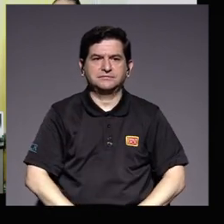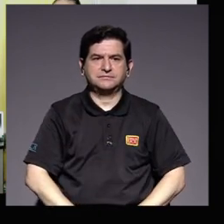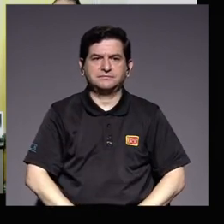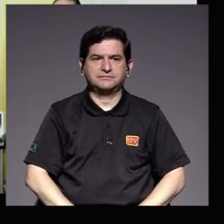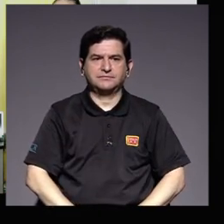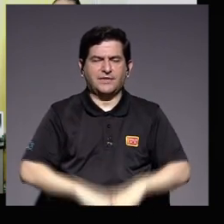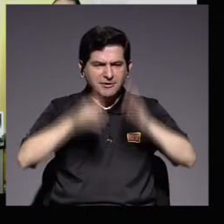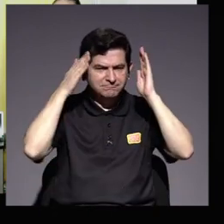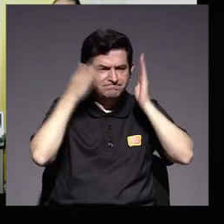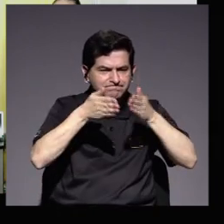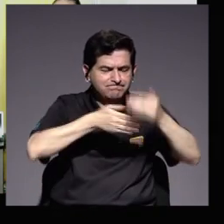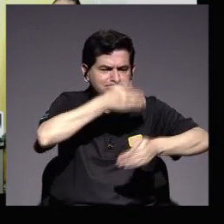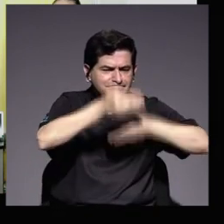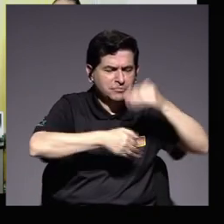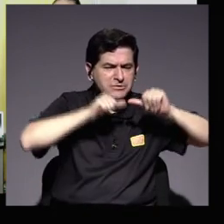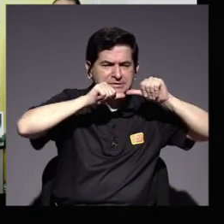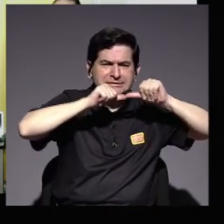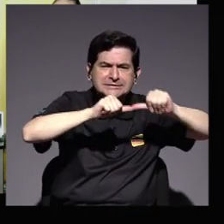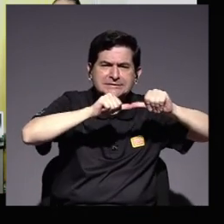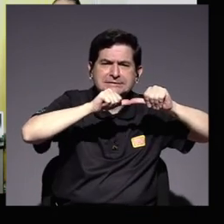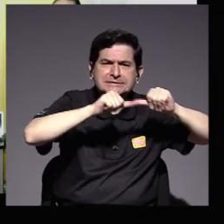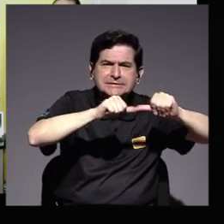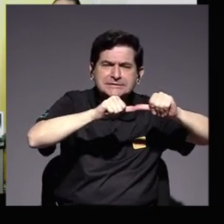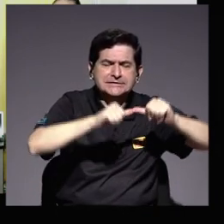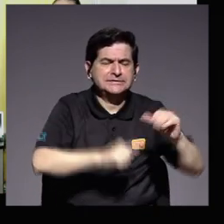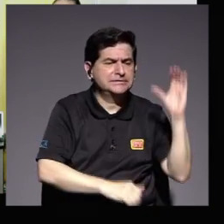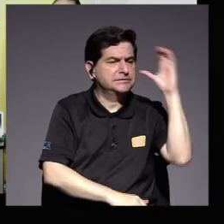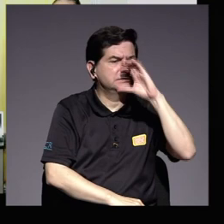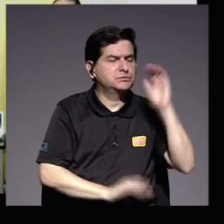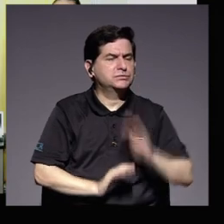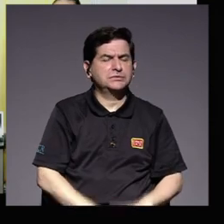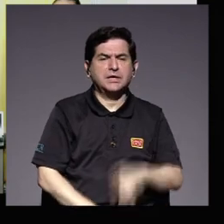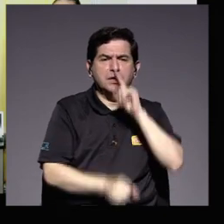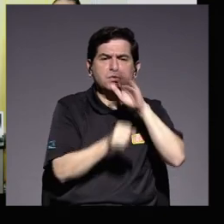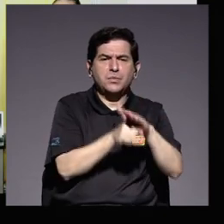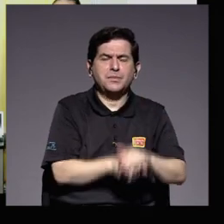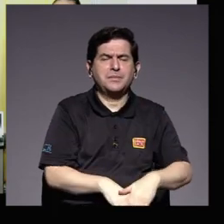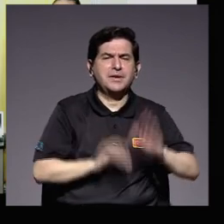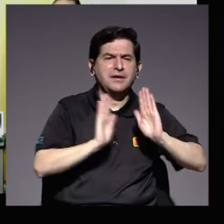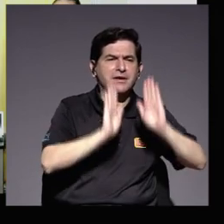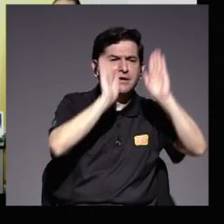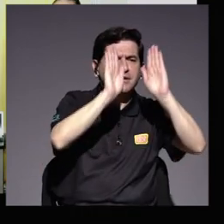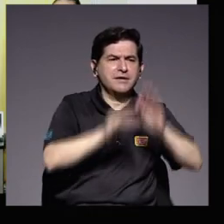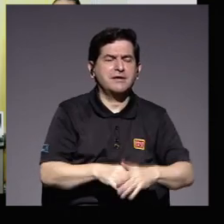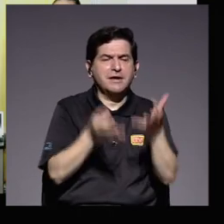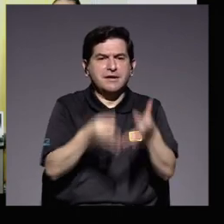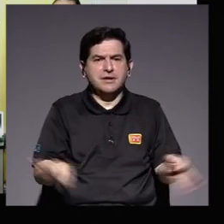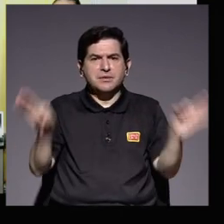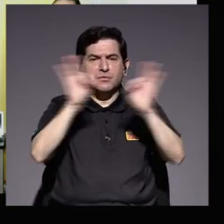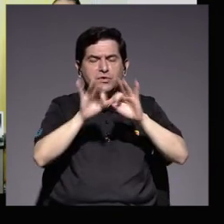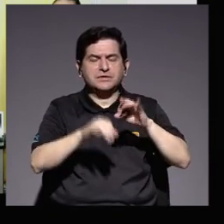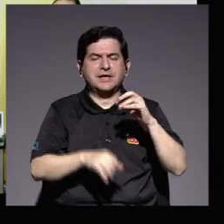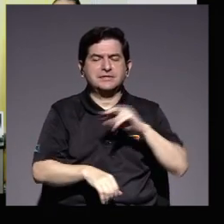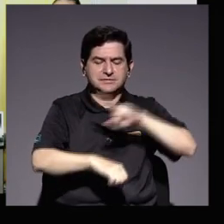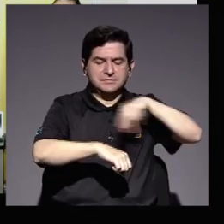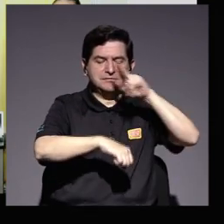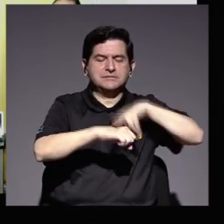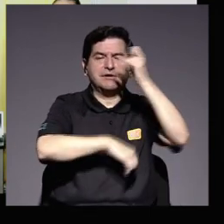enfocada en los procesos continuos de búsqueda de la excelencia y relevancia nacional e internacional.